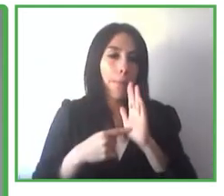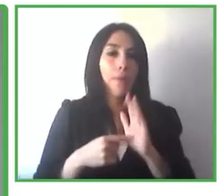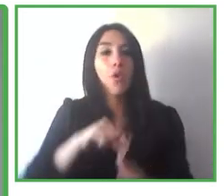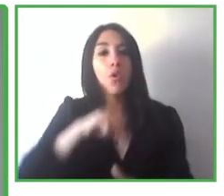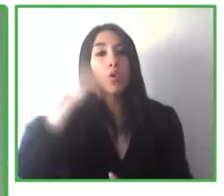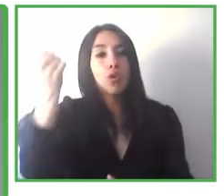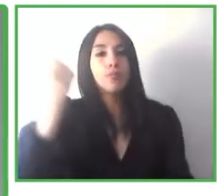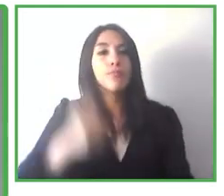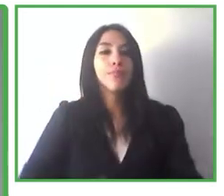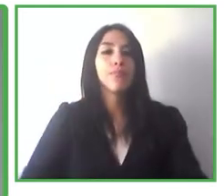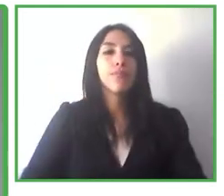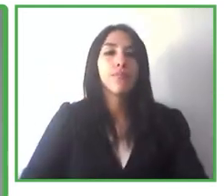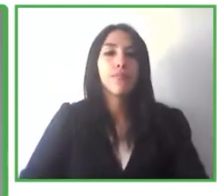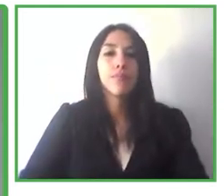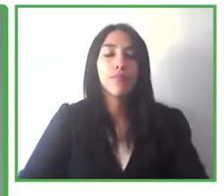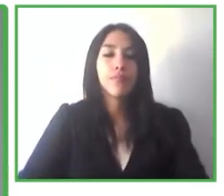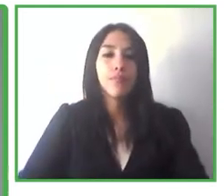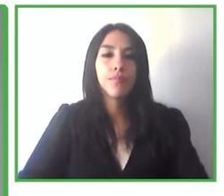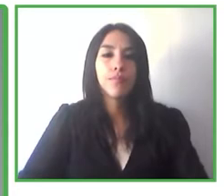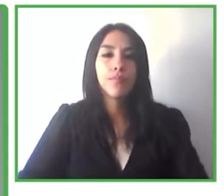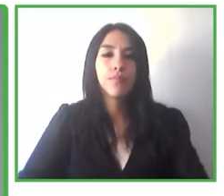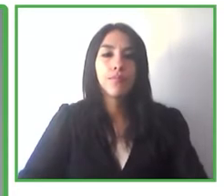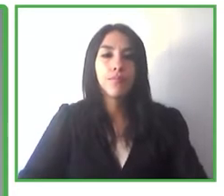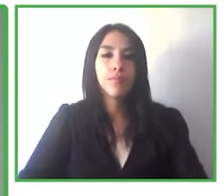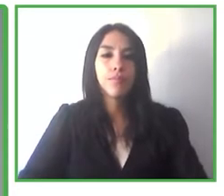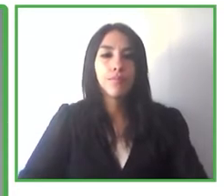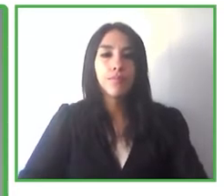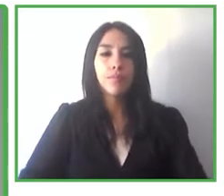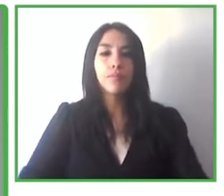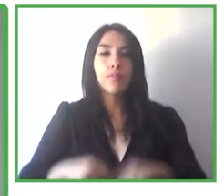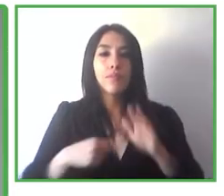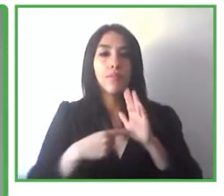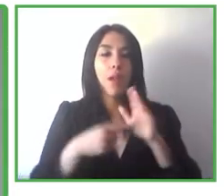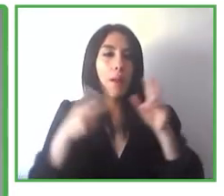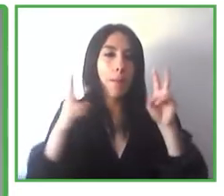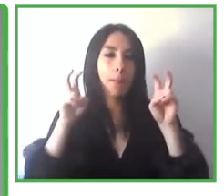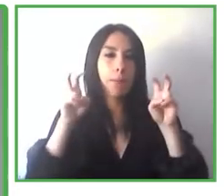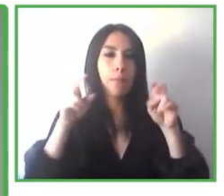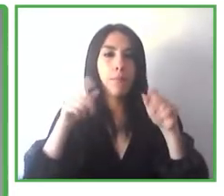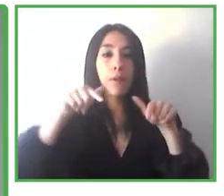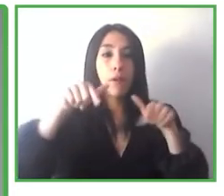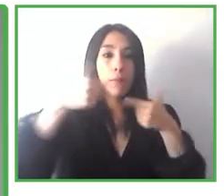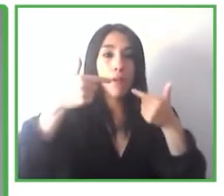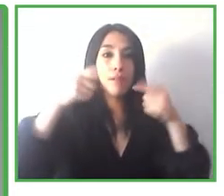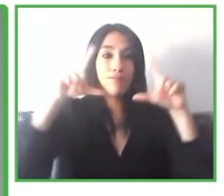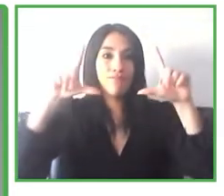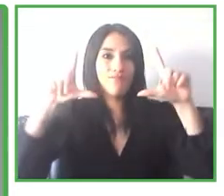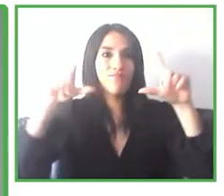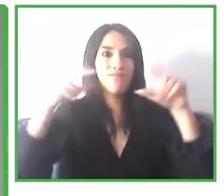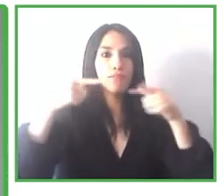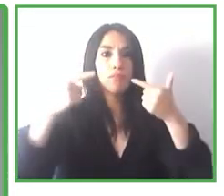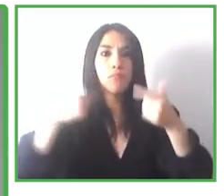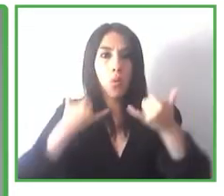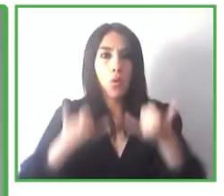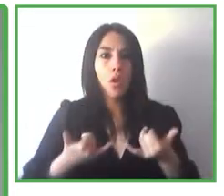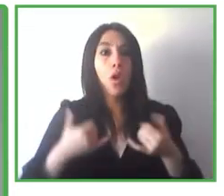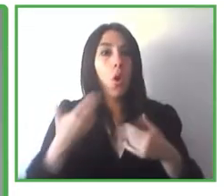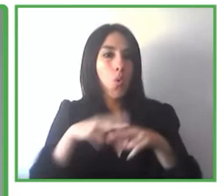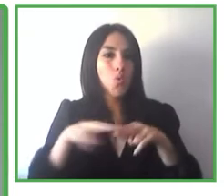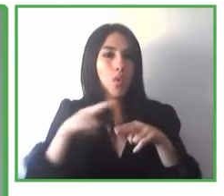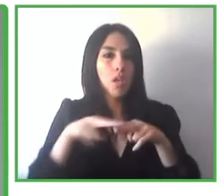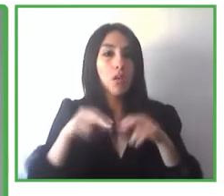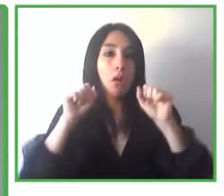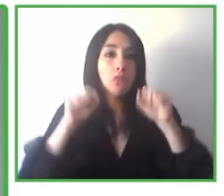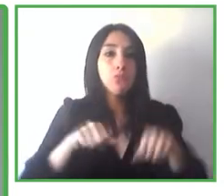a los sistemas de videoconferencias que tampoco, no tanta gente utiliza ahora mismo, pues se han unido, o llevaban un tiempo